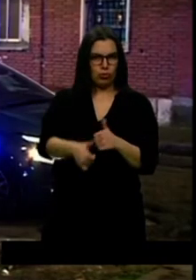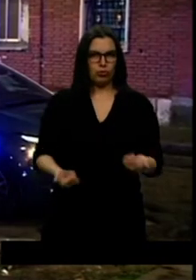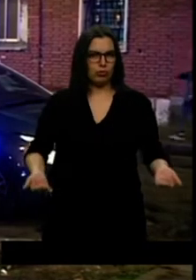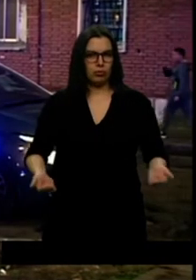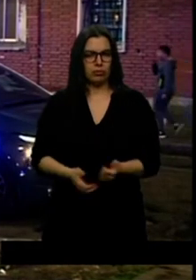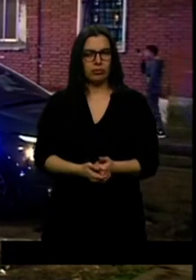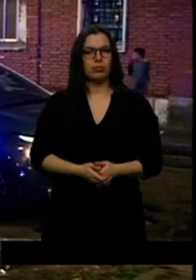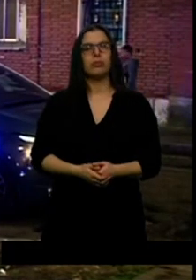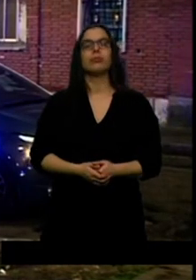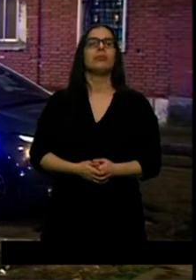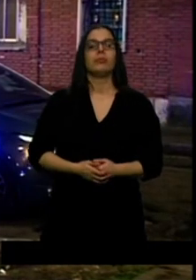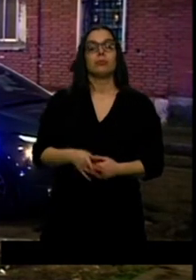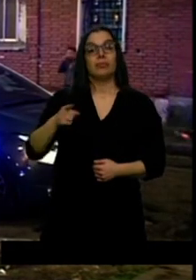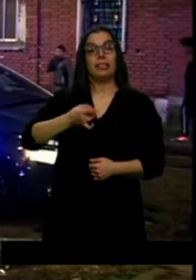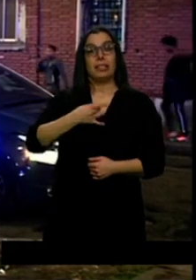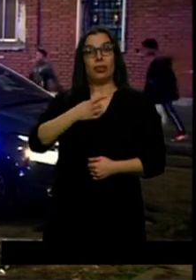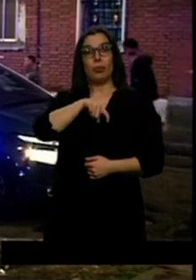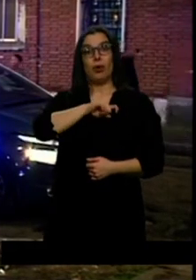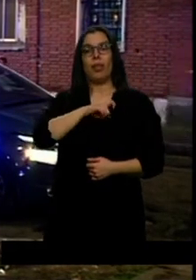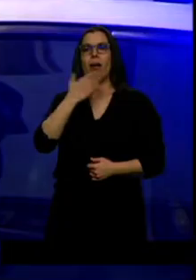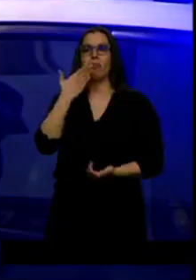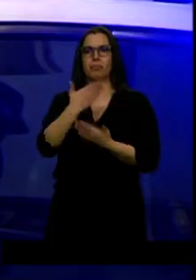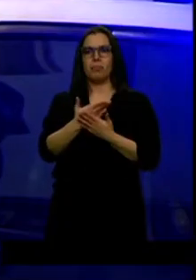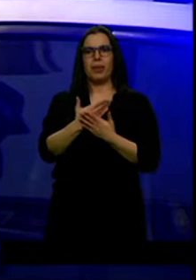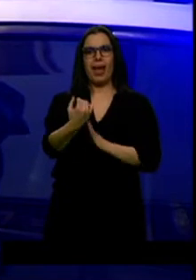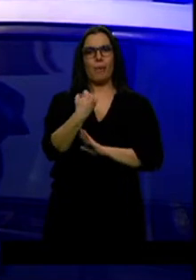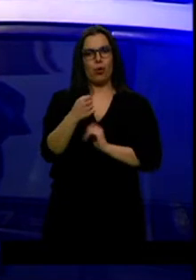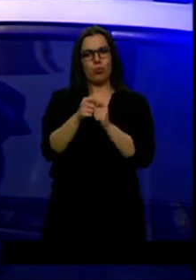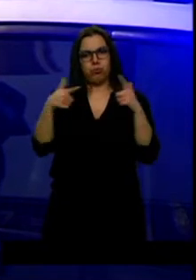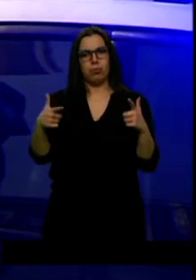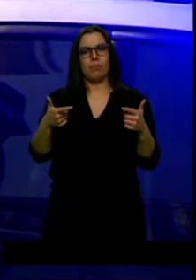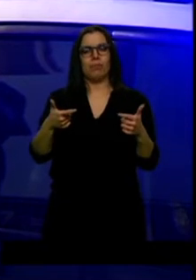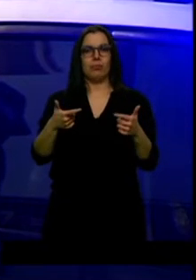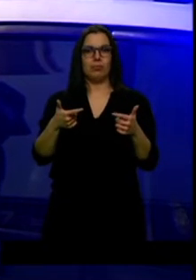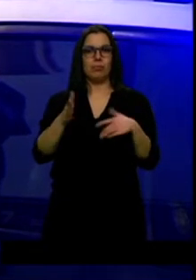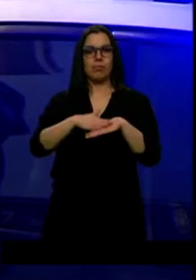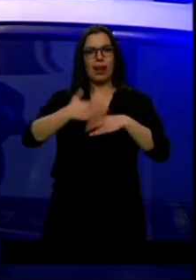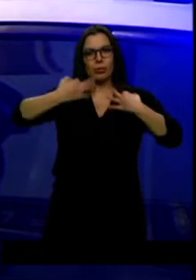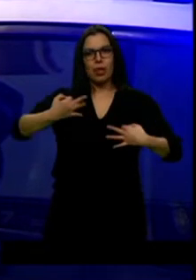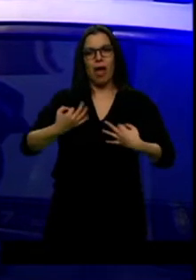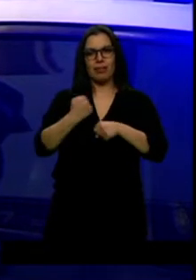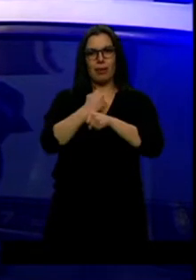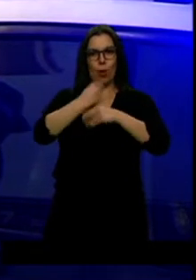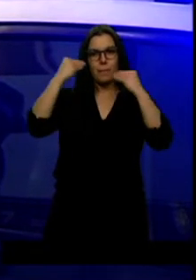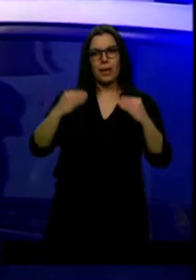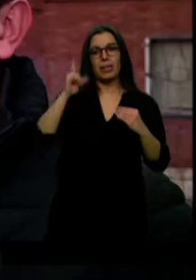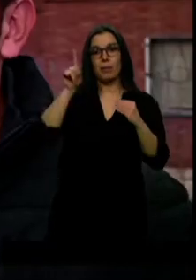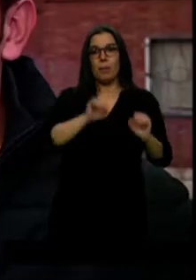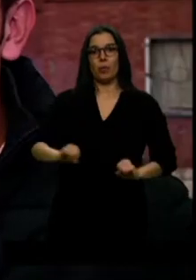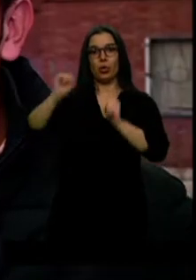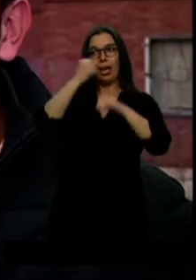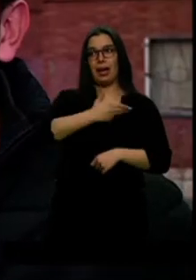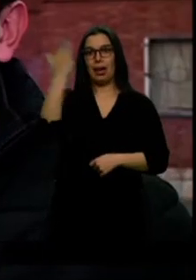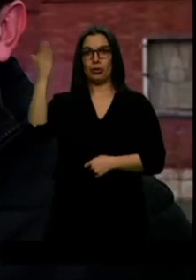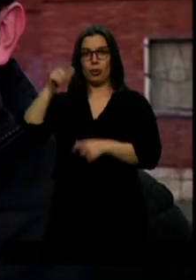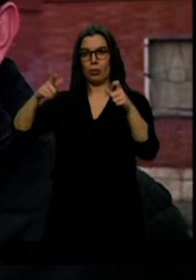Este sindicato pide más refuerzos para garantizar su propia seguridad para poder hacer su trabajo y para proteger al resto del barrio. Aunque las viudas es